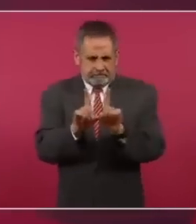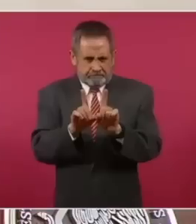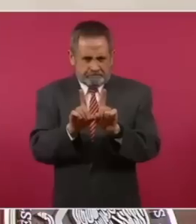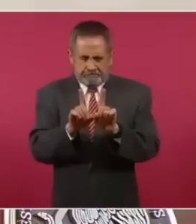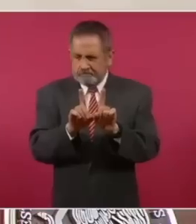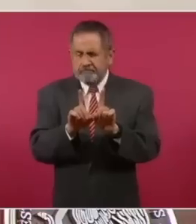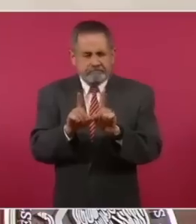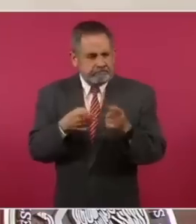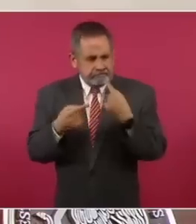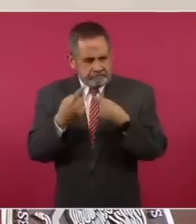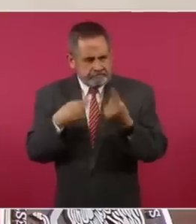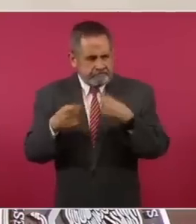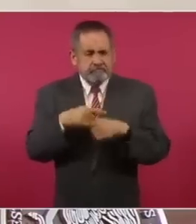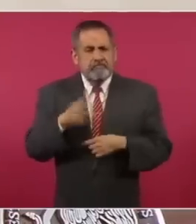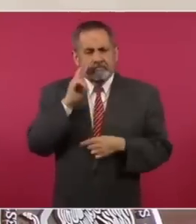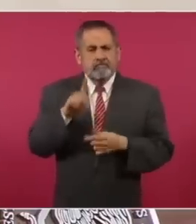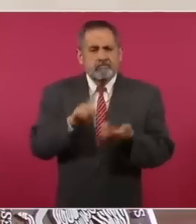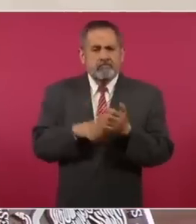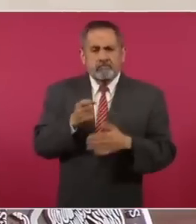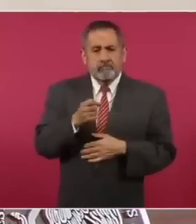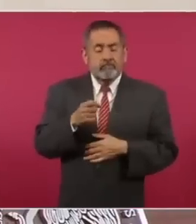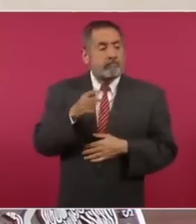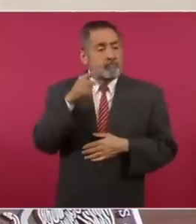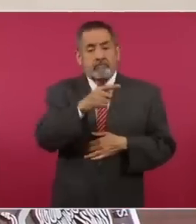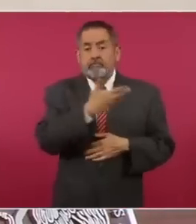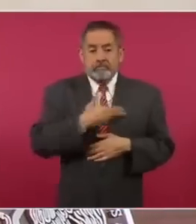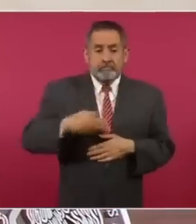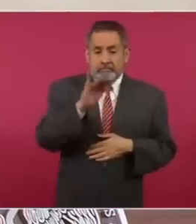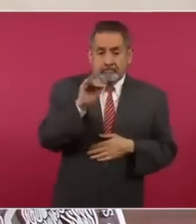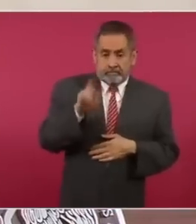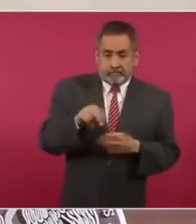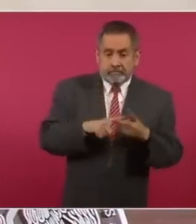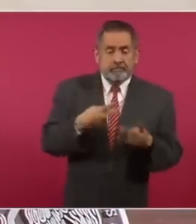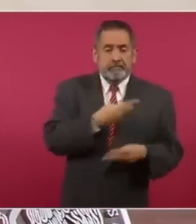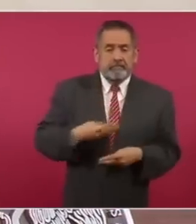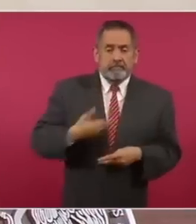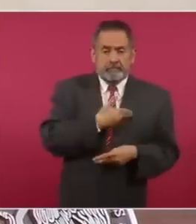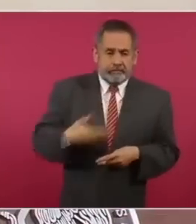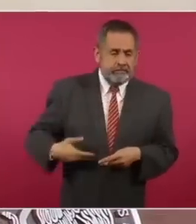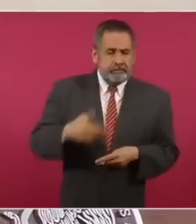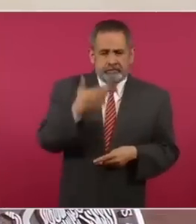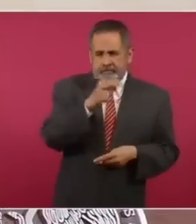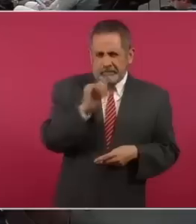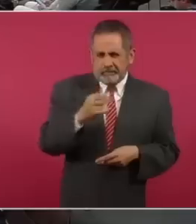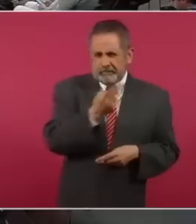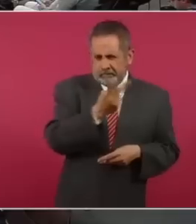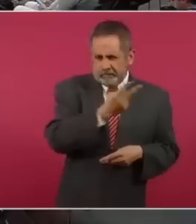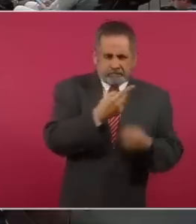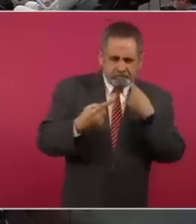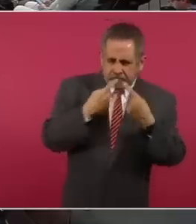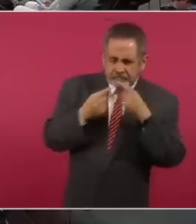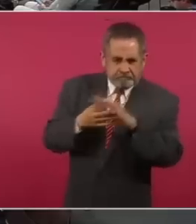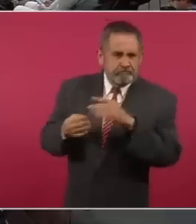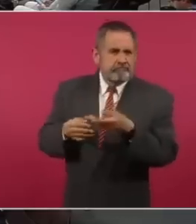que lo está viendo personalmente el presidente Biden y la vicepresidenta Kamala Harris. Entonces, estamos